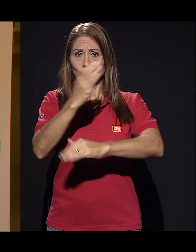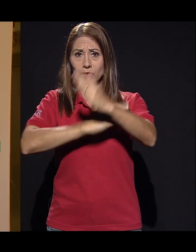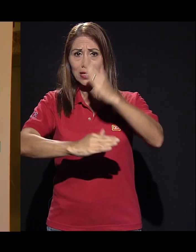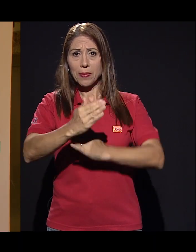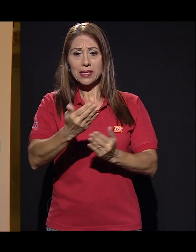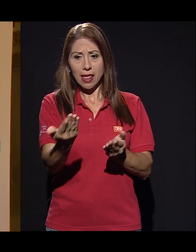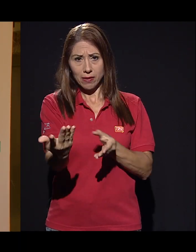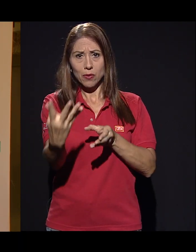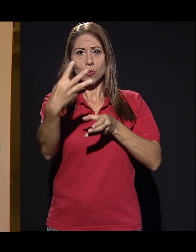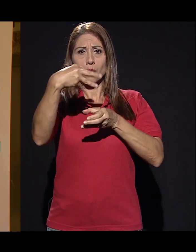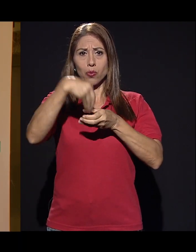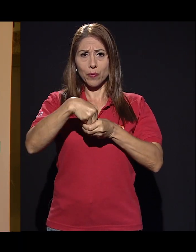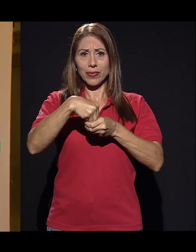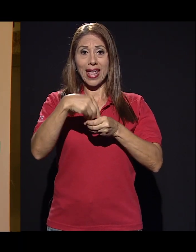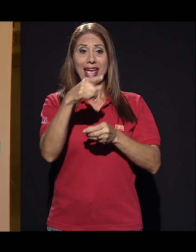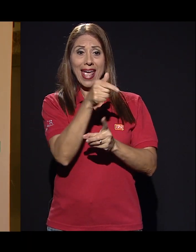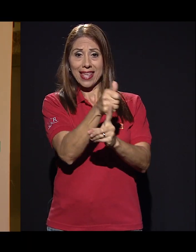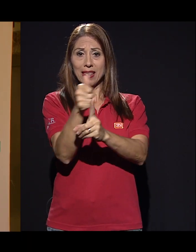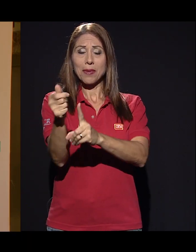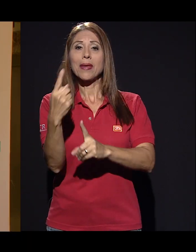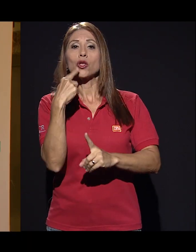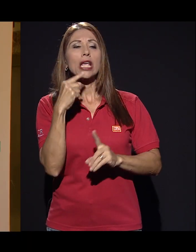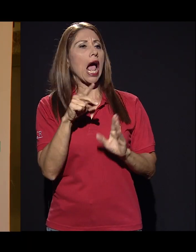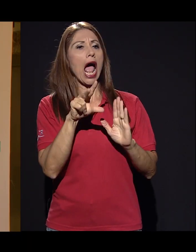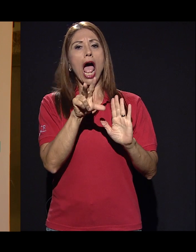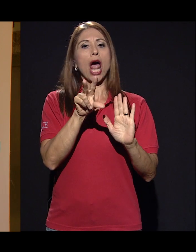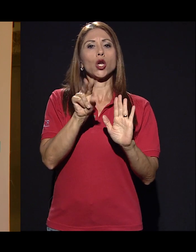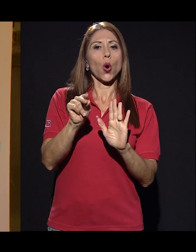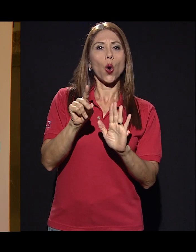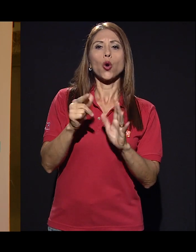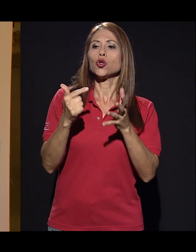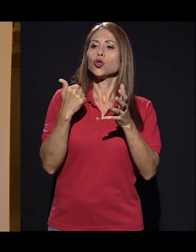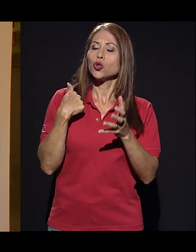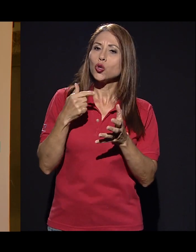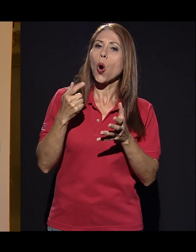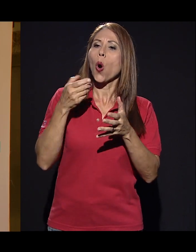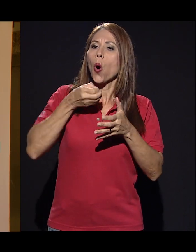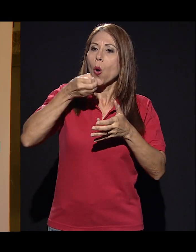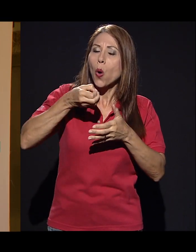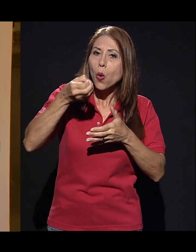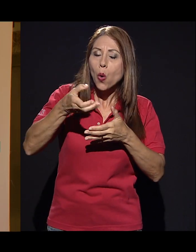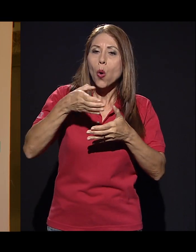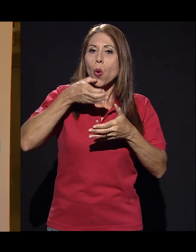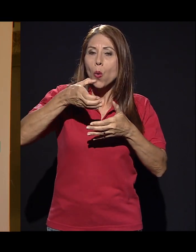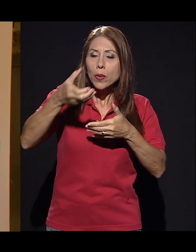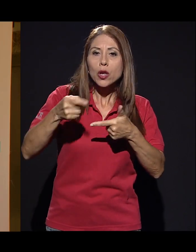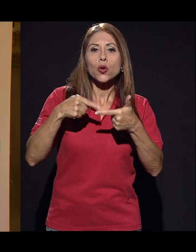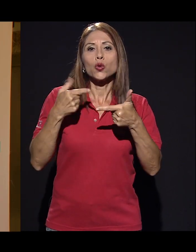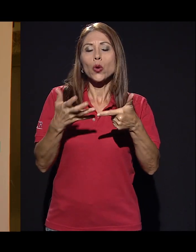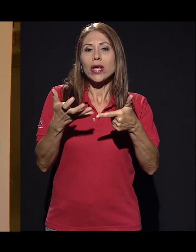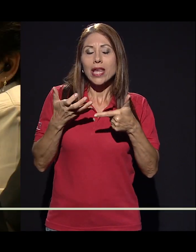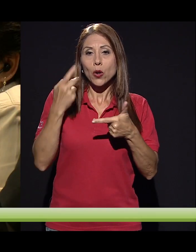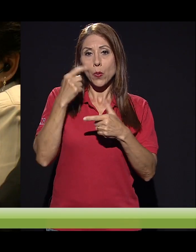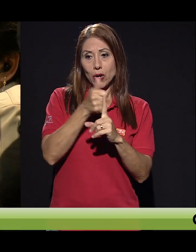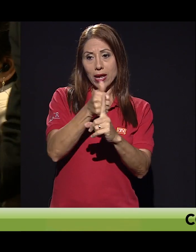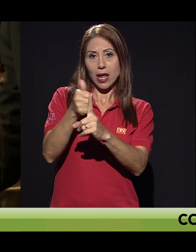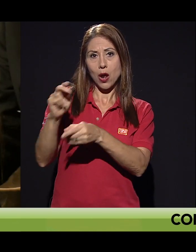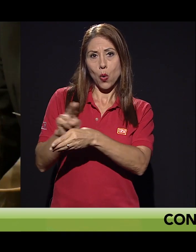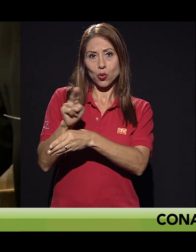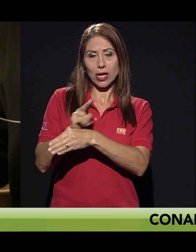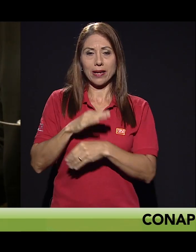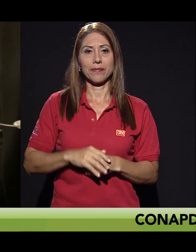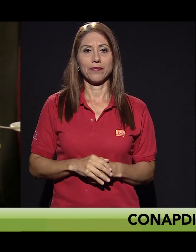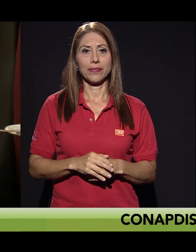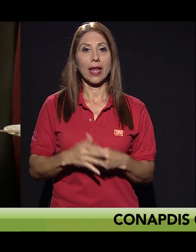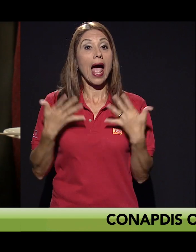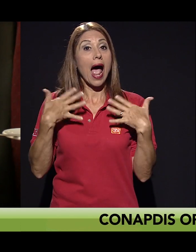para que nos digan, no, debería hacer esto, no, quiero hacer eso, porque ellos los van a usar. Aunque